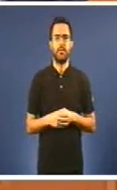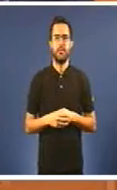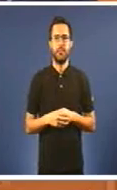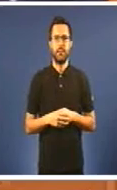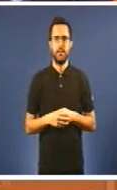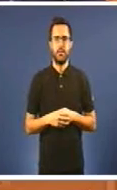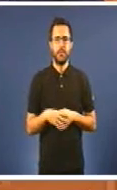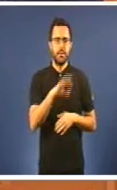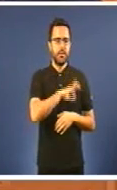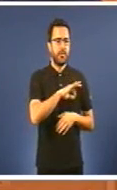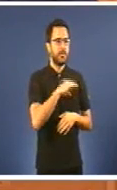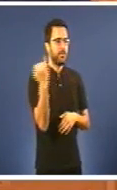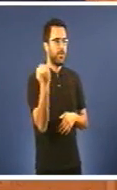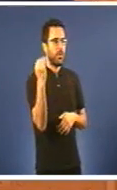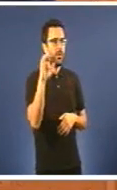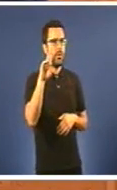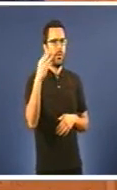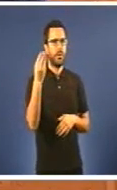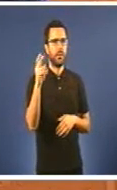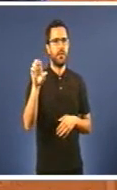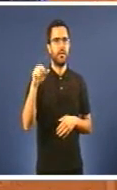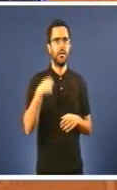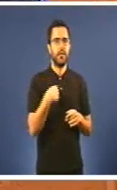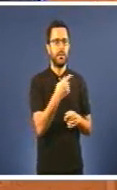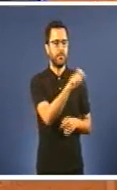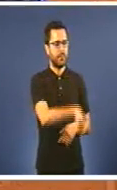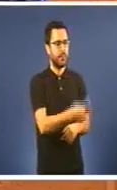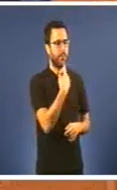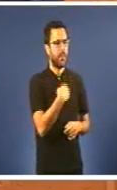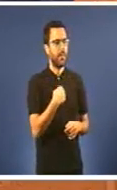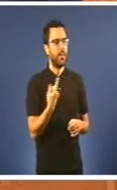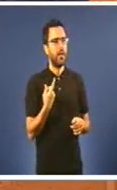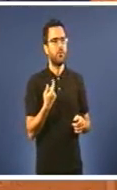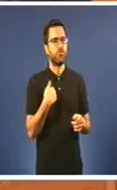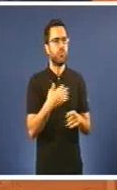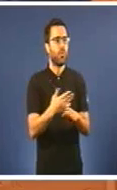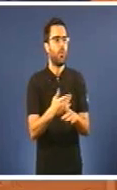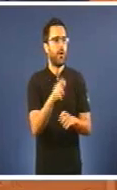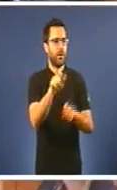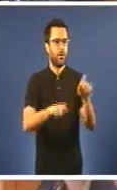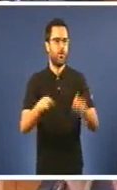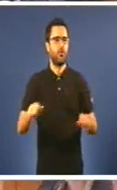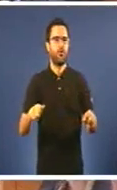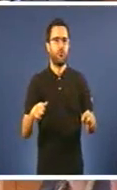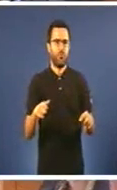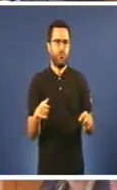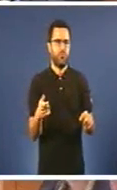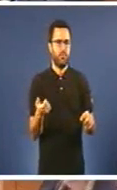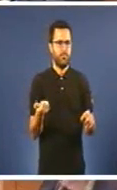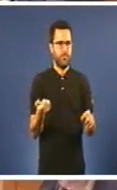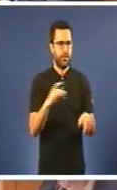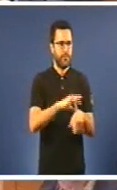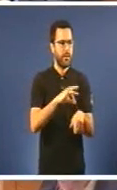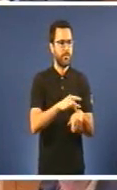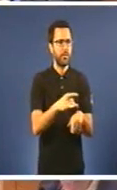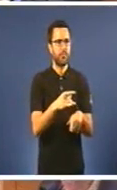Señor Jorquera, cordialmente Voste me dice que non sobe cos pacientes ademais me fará de Pemex Non